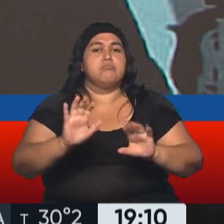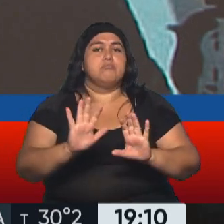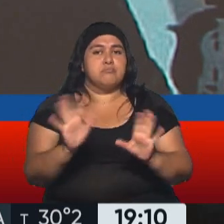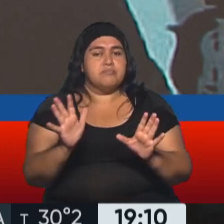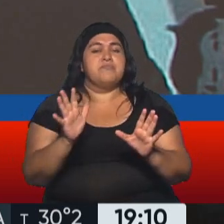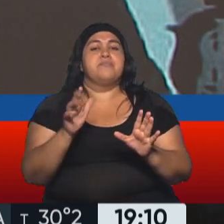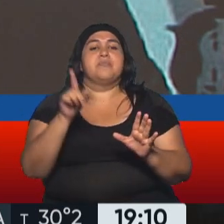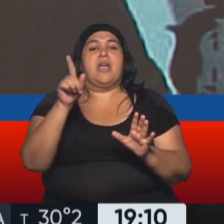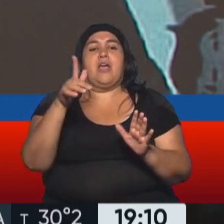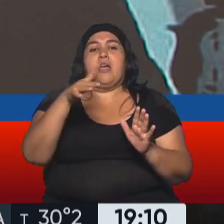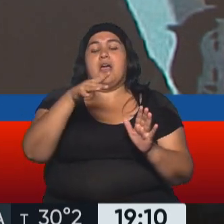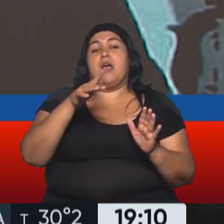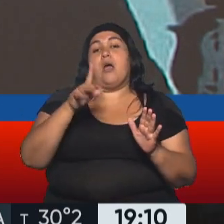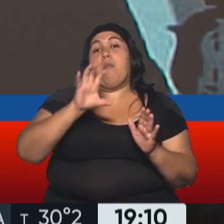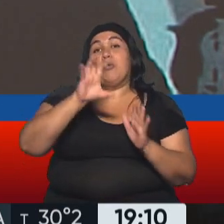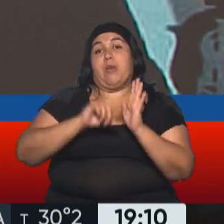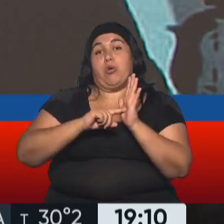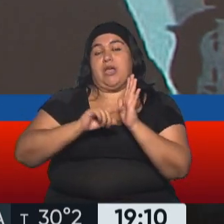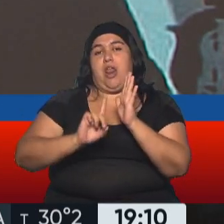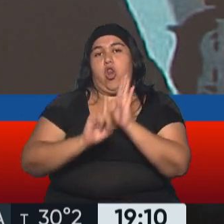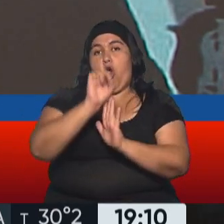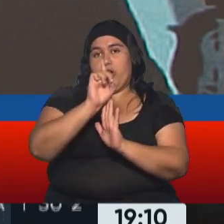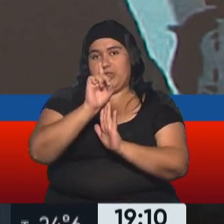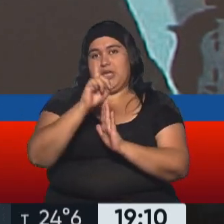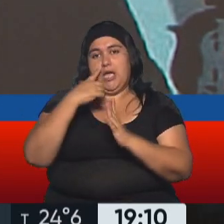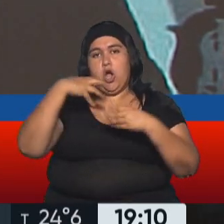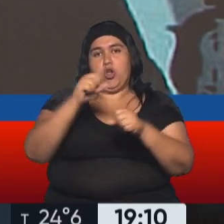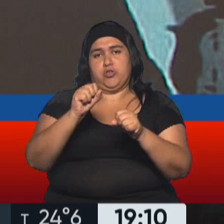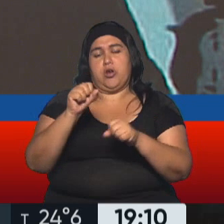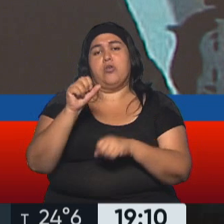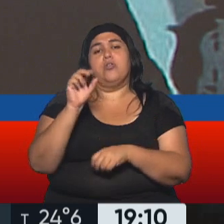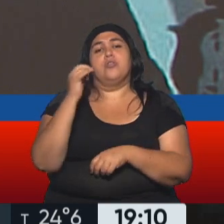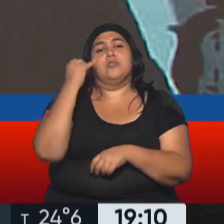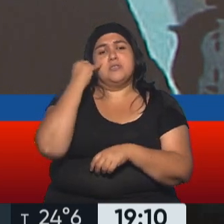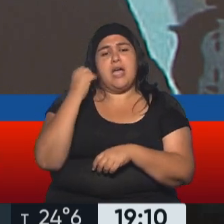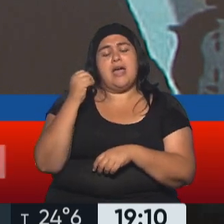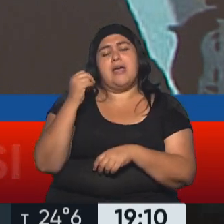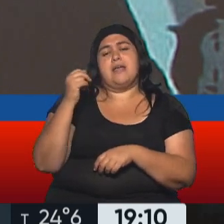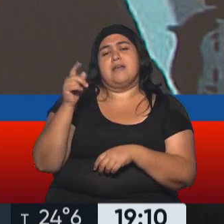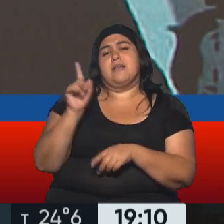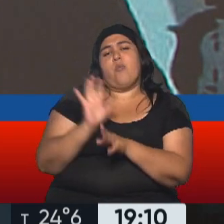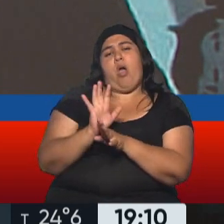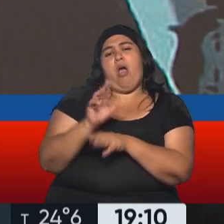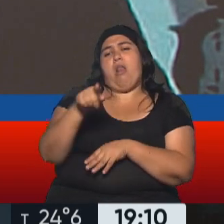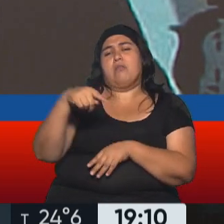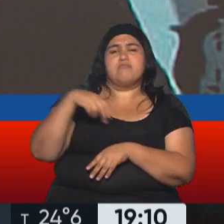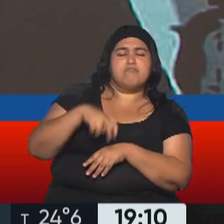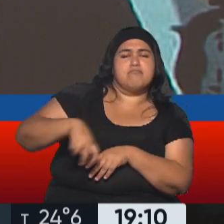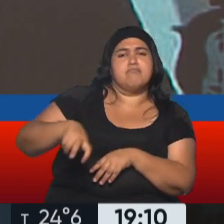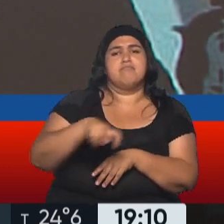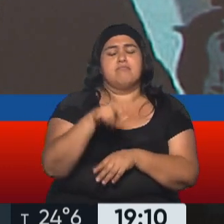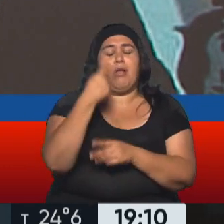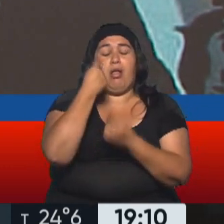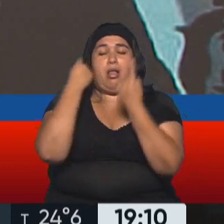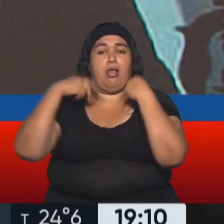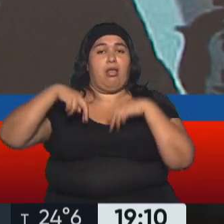en el norte de la provincia de Buenos Aires, donde se la vio, eh, venía, eh, vagagundeando, como se dice,